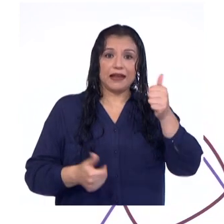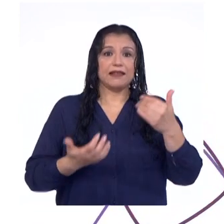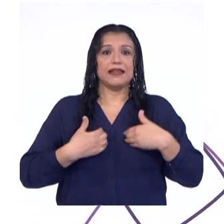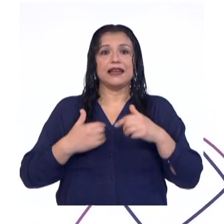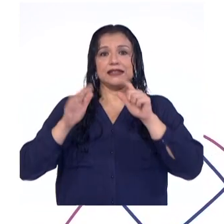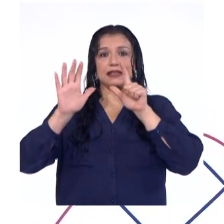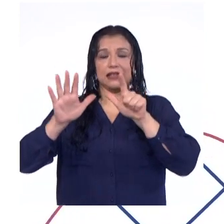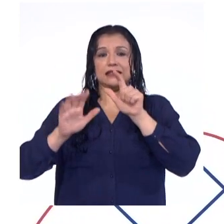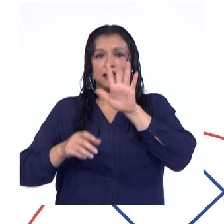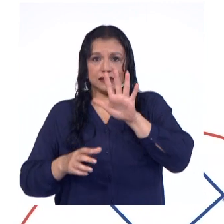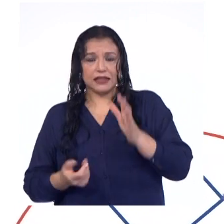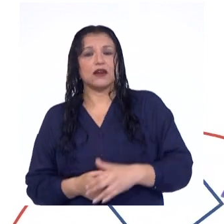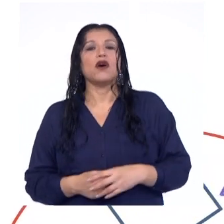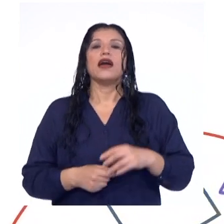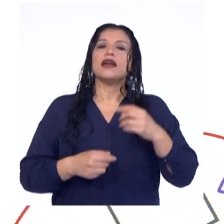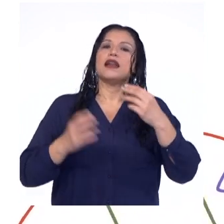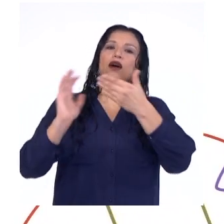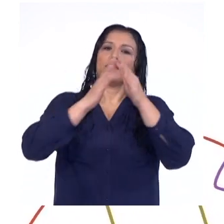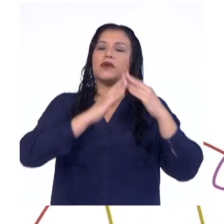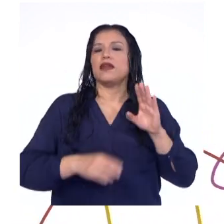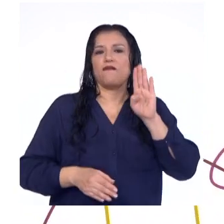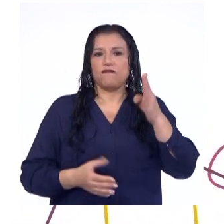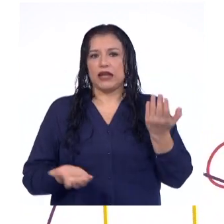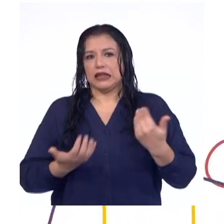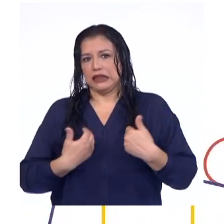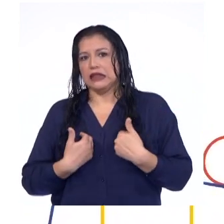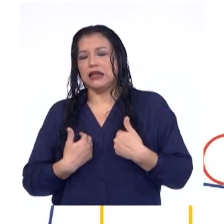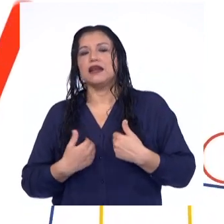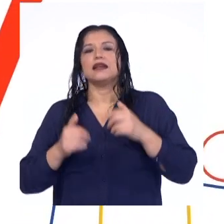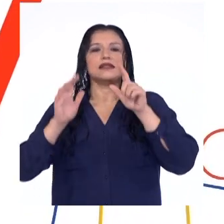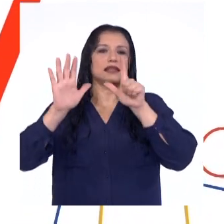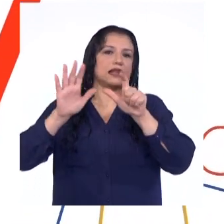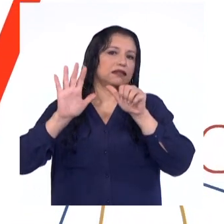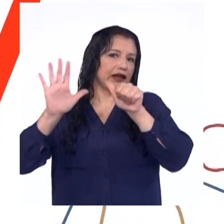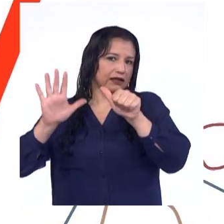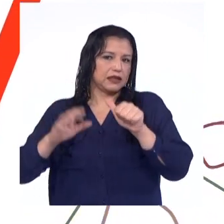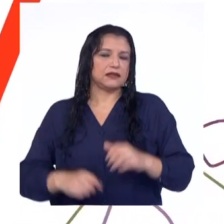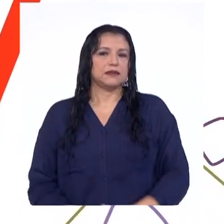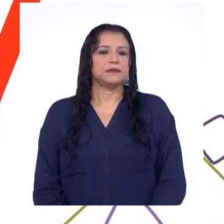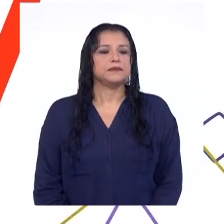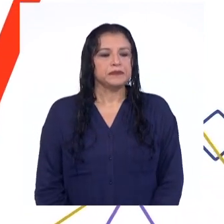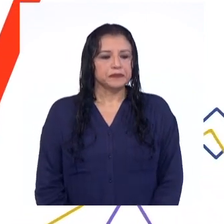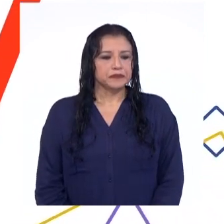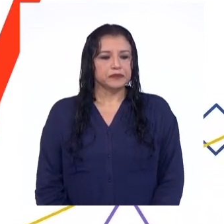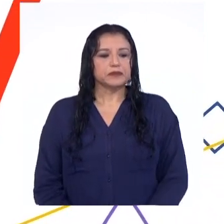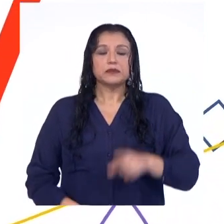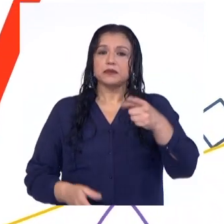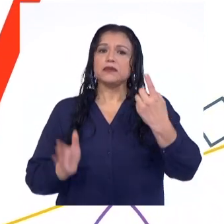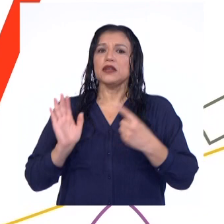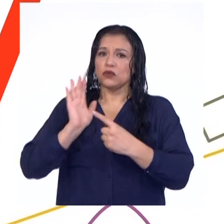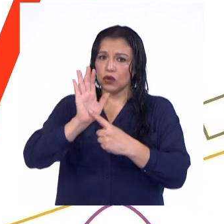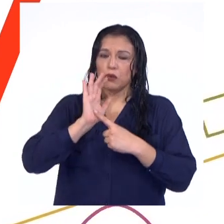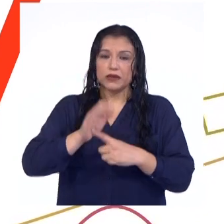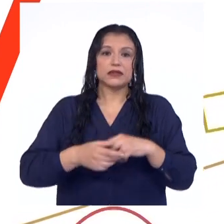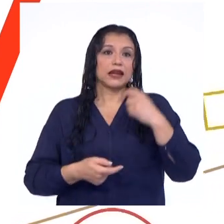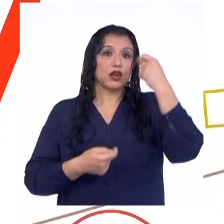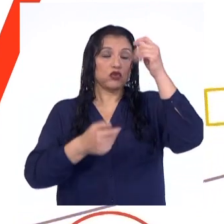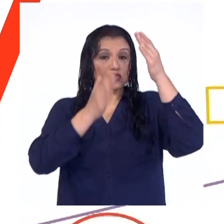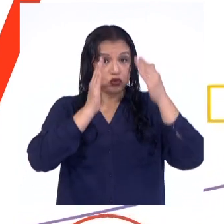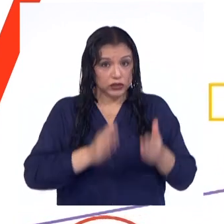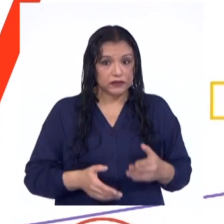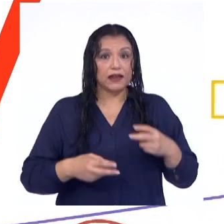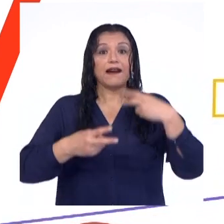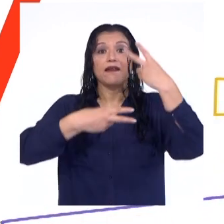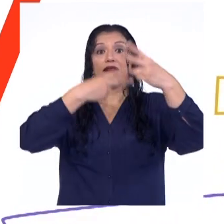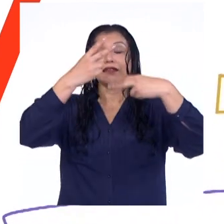75 pulsaciones, y en la comunidad B corresponde a 76 pulsaciones. Esto indica que los turistas que visitan